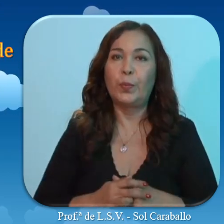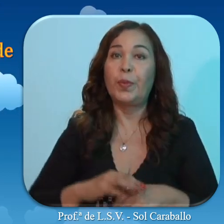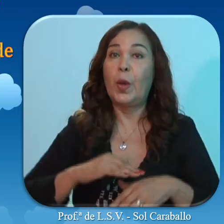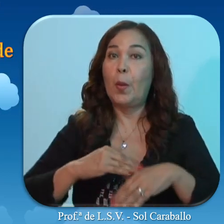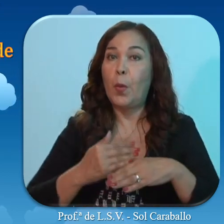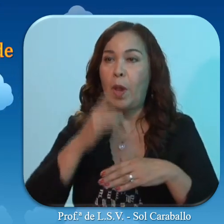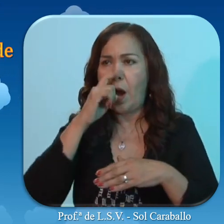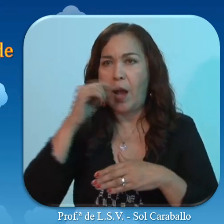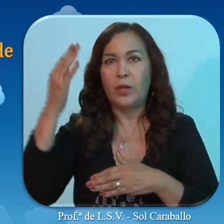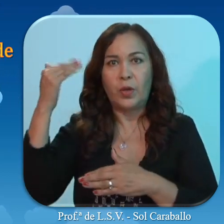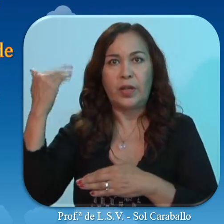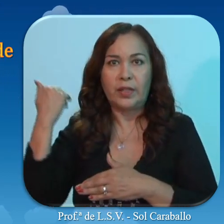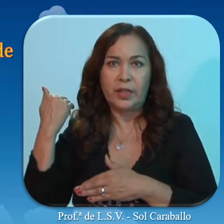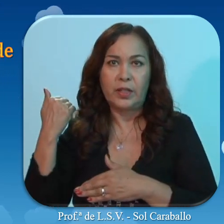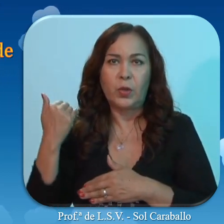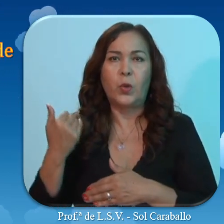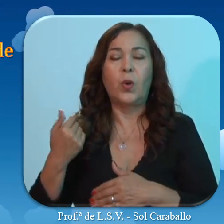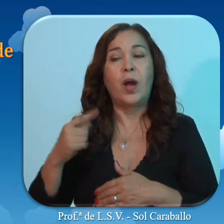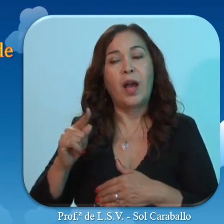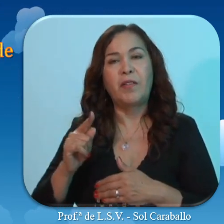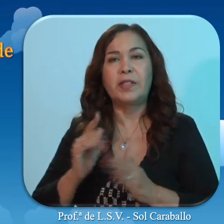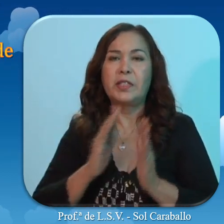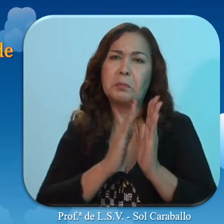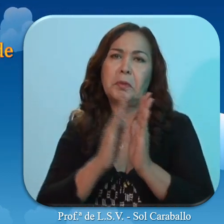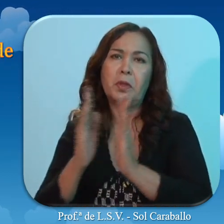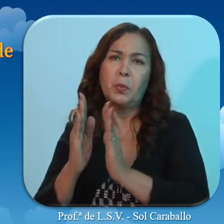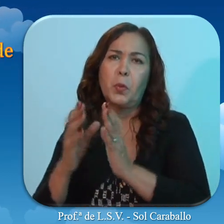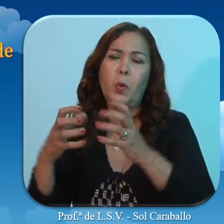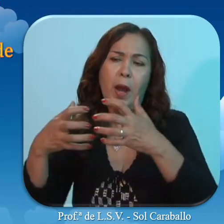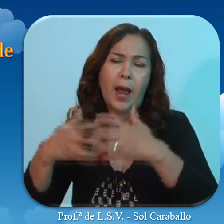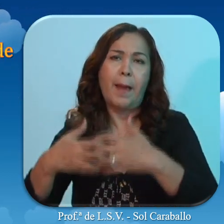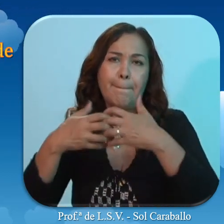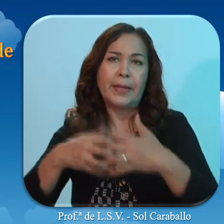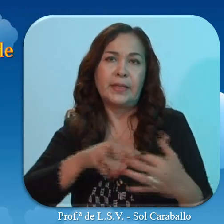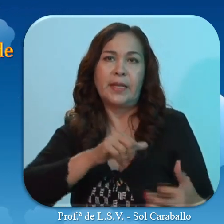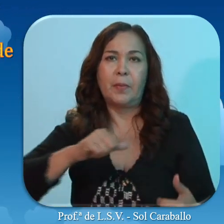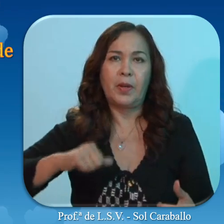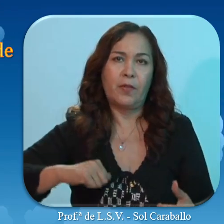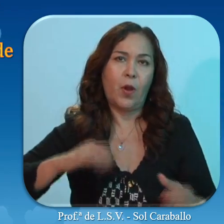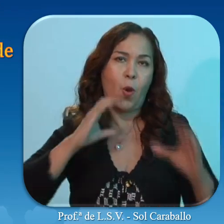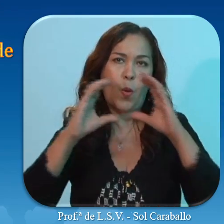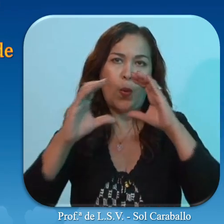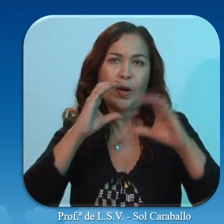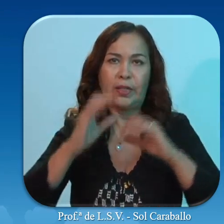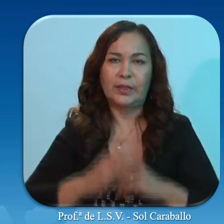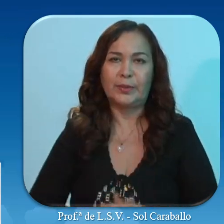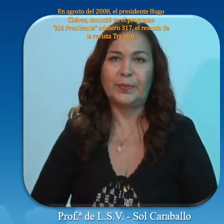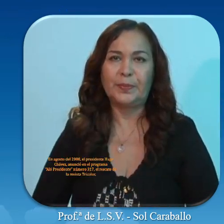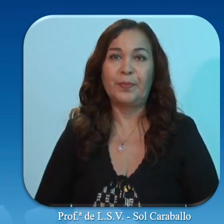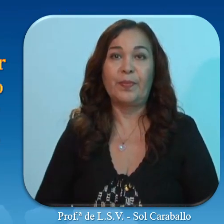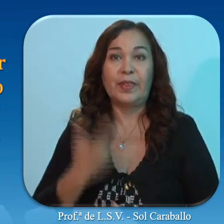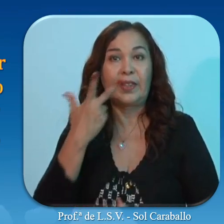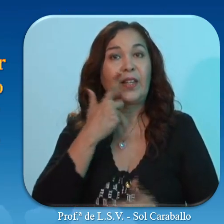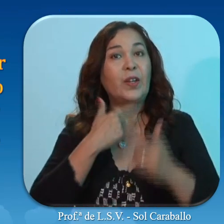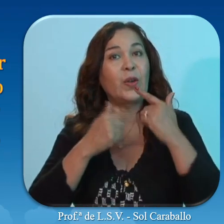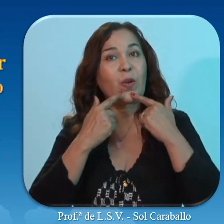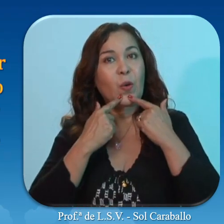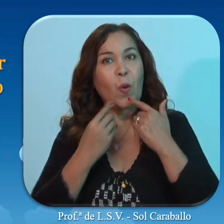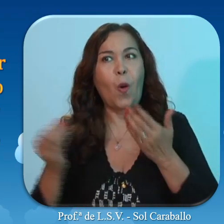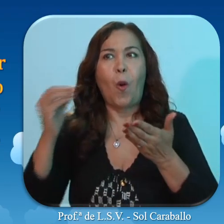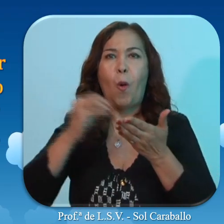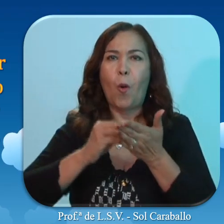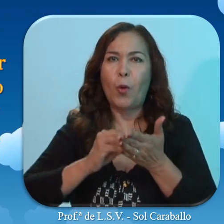pues en años anteriores había sido editada por una empresa privada de comunicación. Tricolor